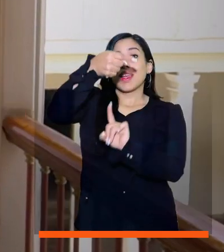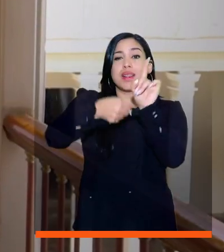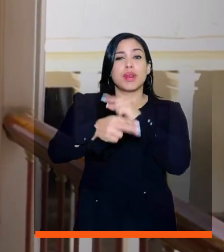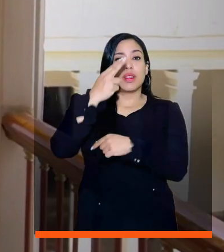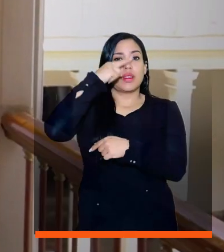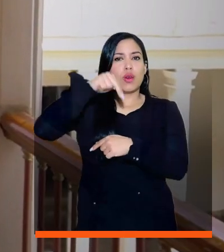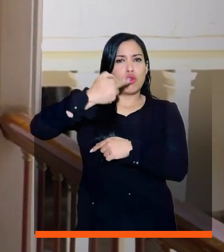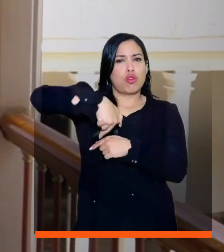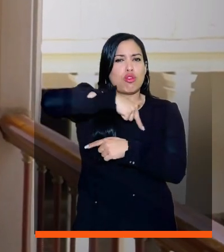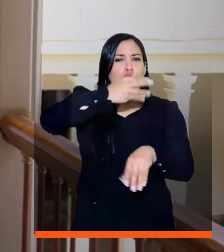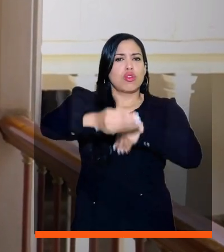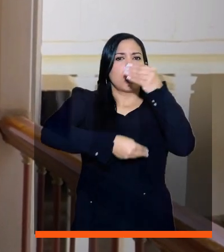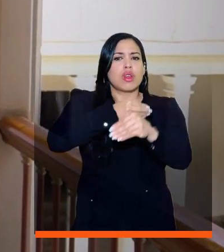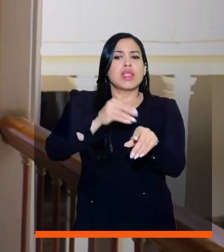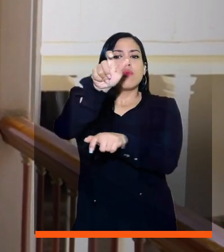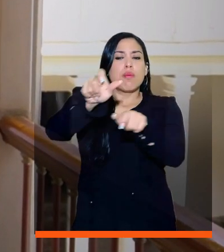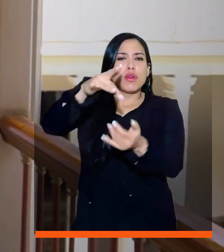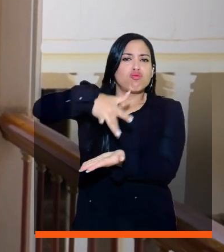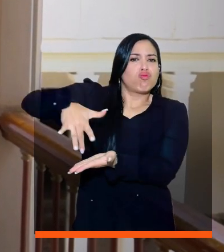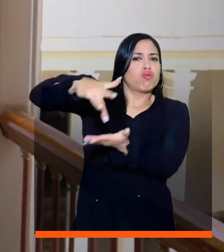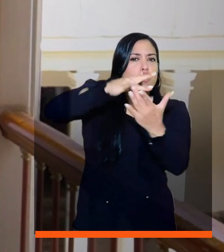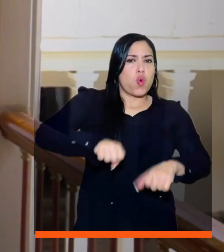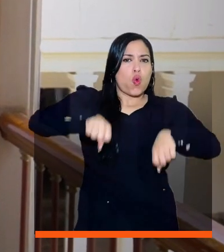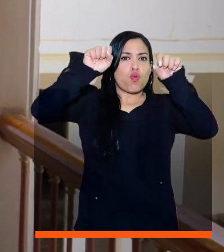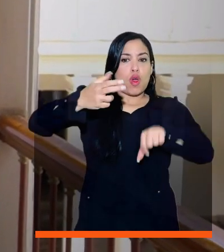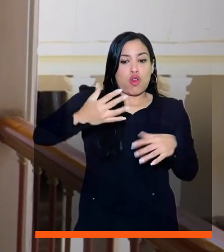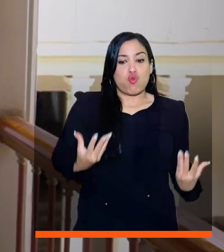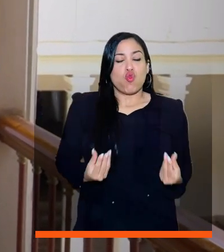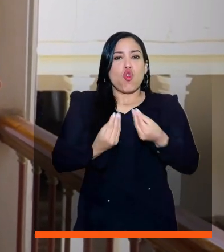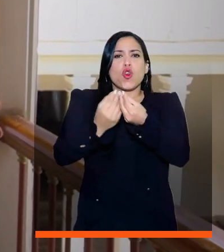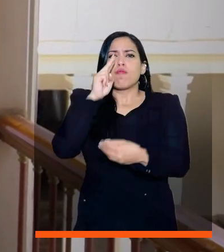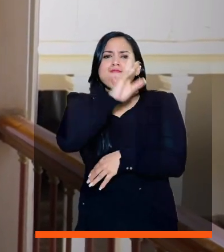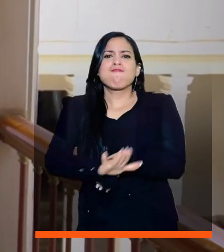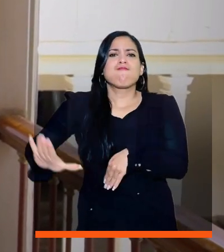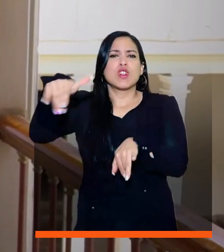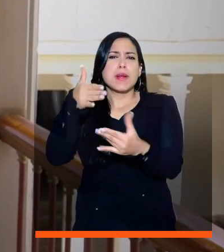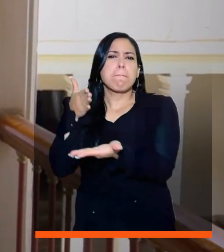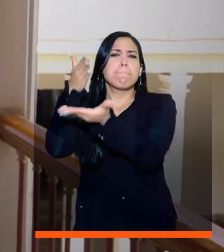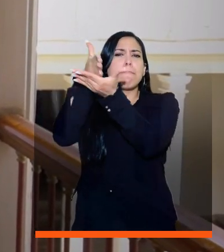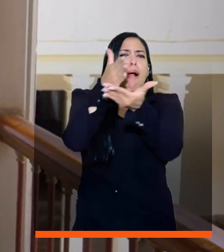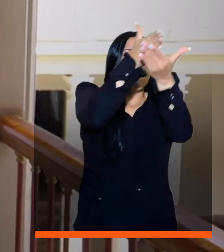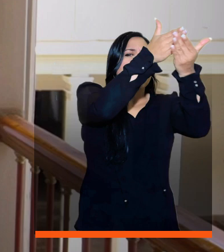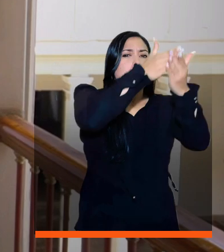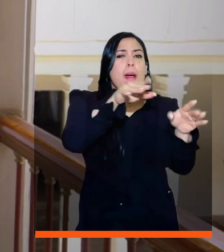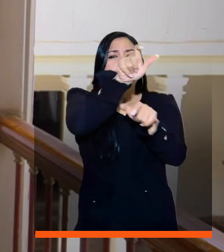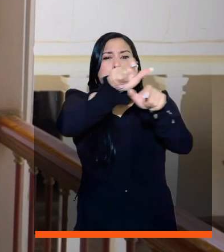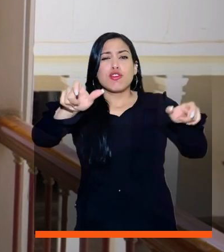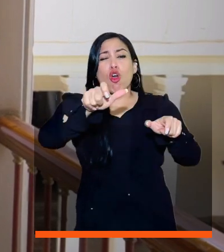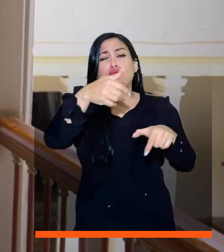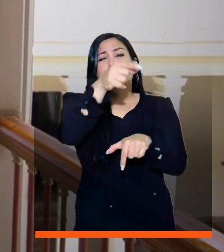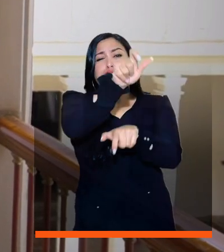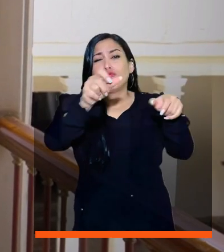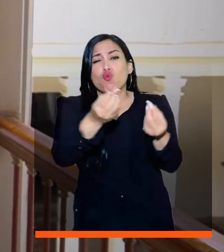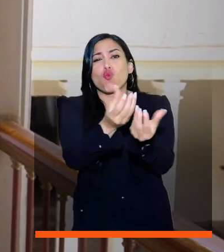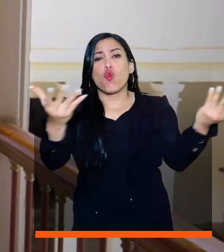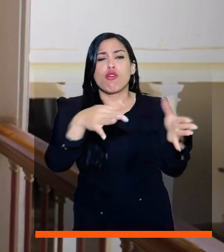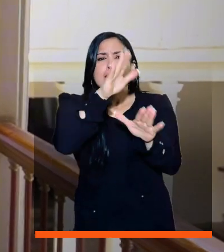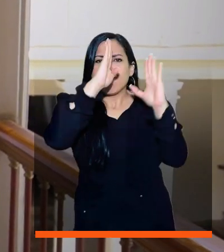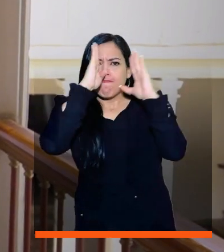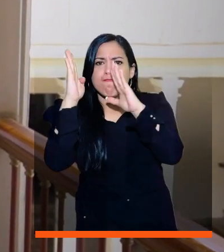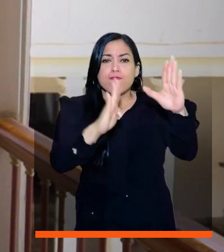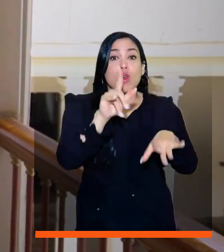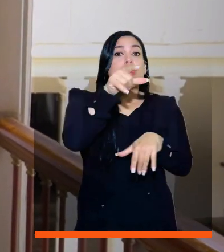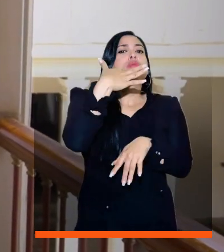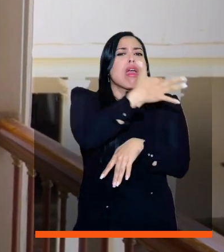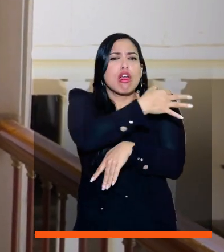El pasado mes de junio iniciamos un proceso participativo. Hemos estado en distintos territorios del país, hemos escuchado ya a cientos de personas. Hemos